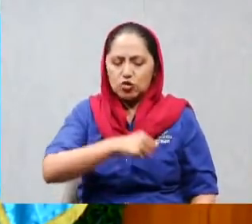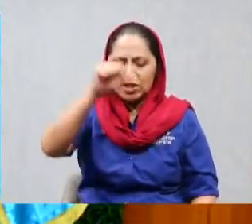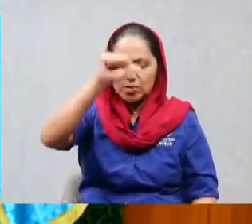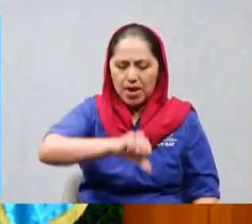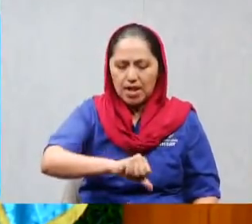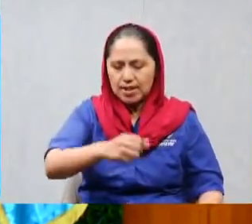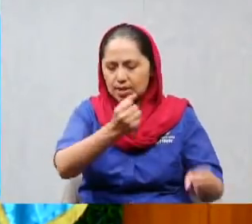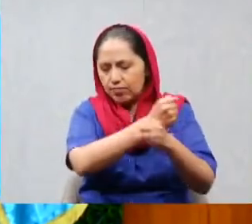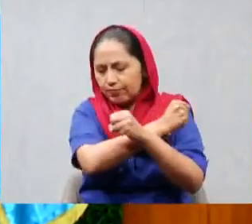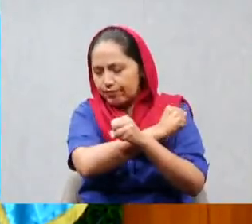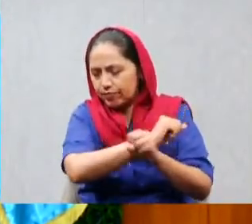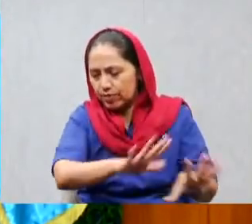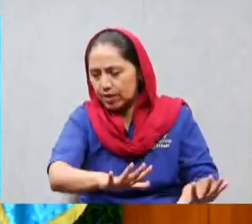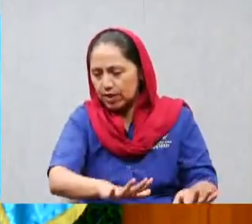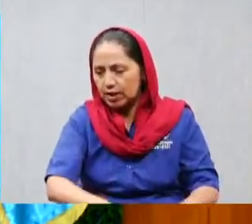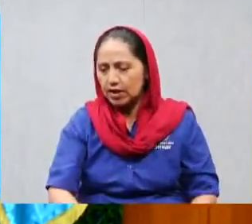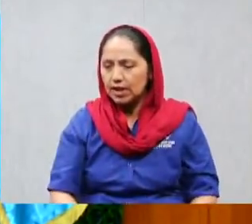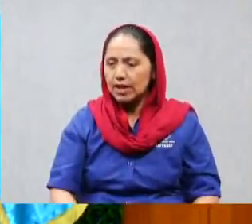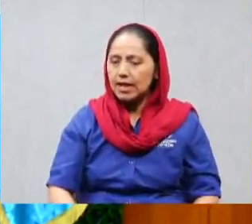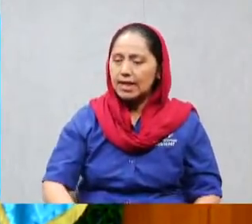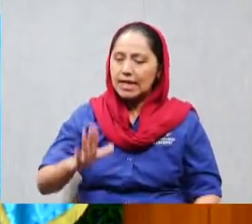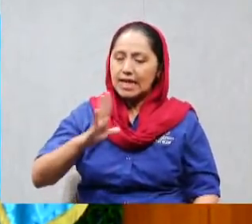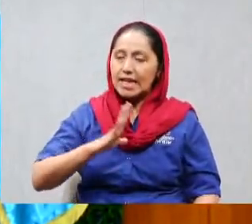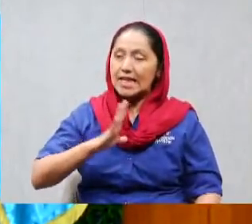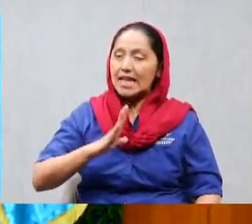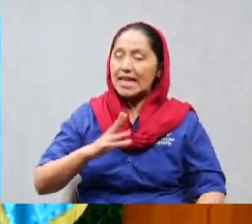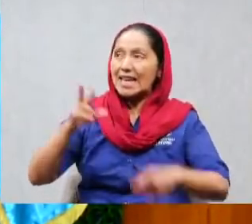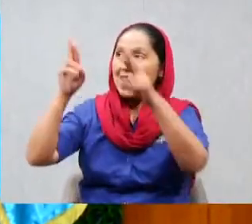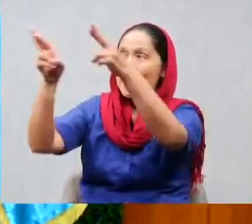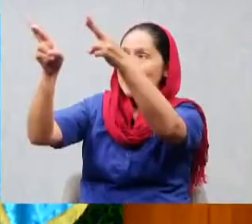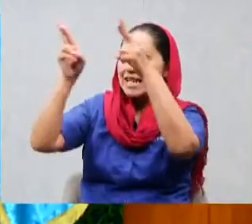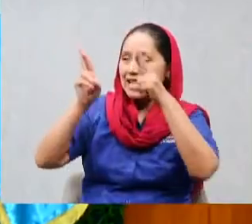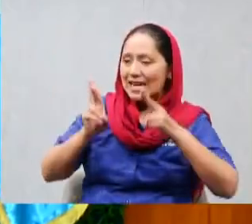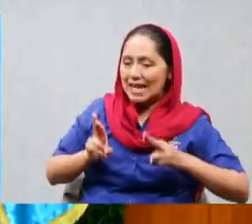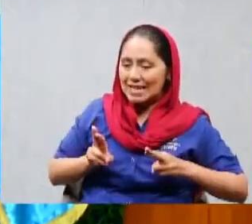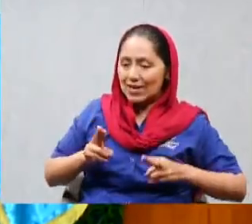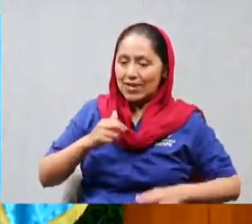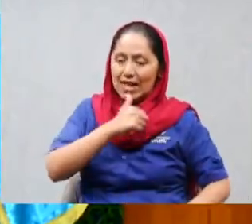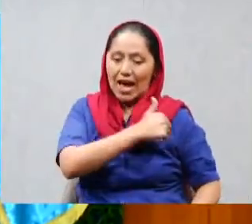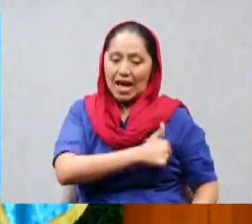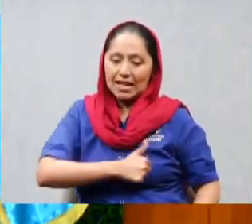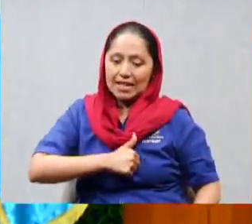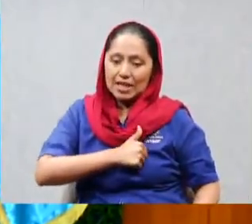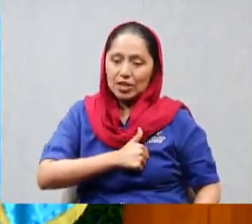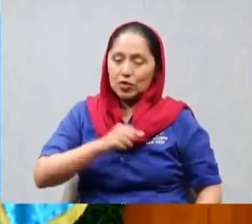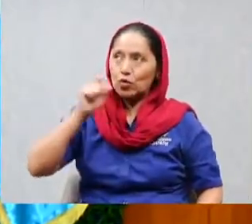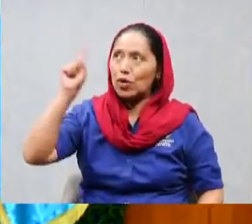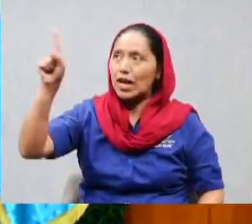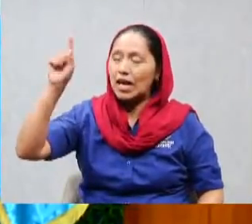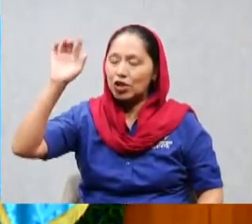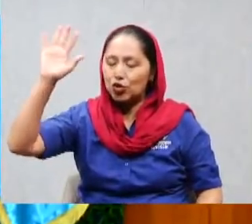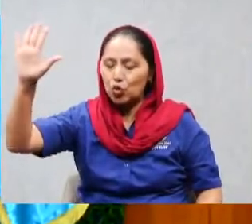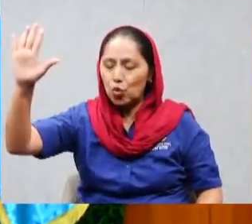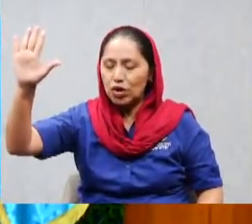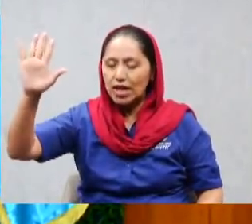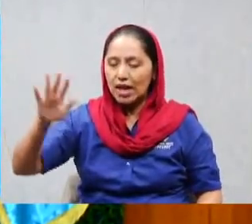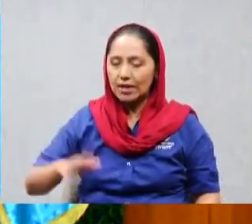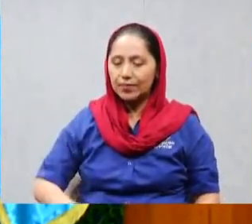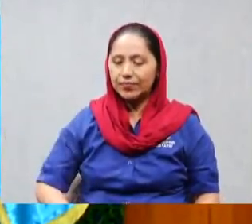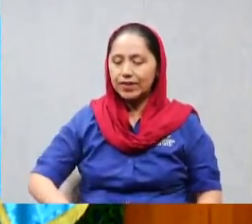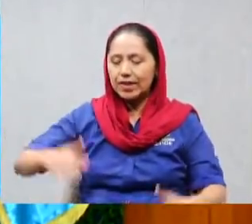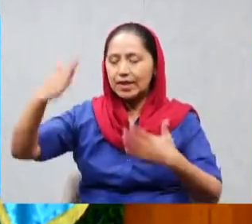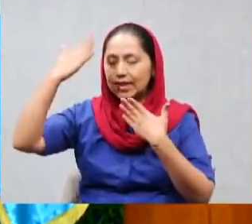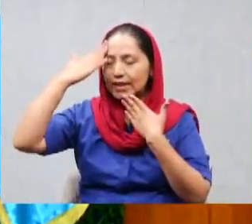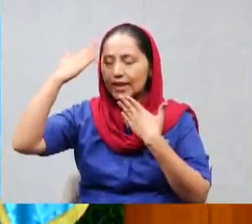y obtengamos la actitud Tuya en el nombre de Jesús nos rendimos hoy gracias gracias